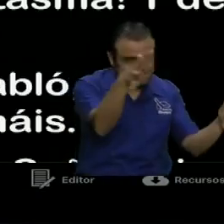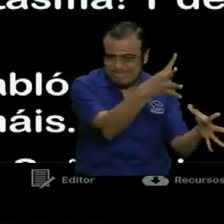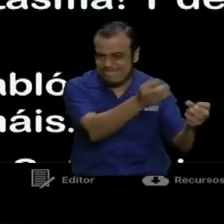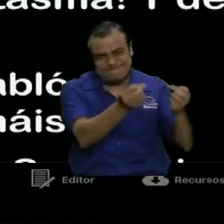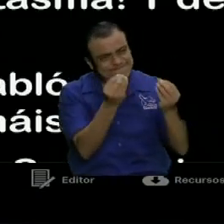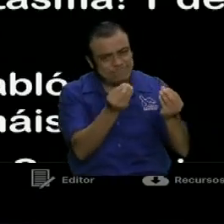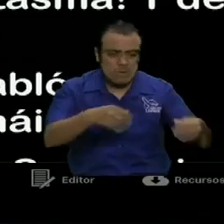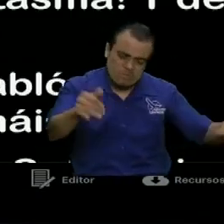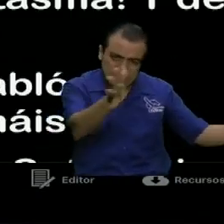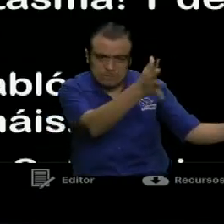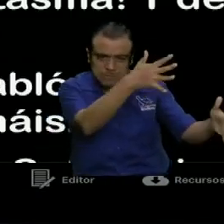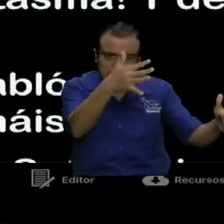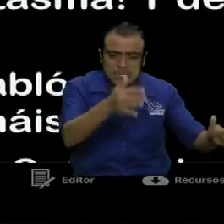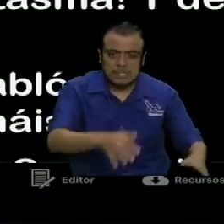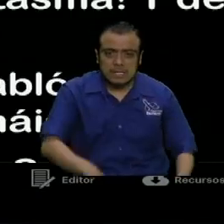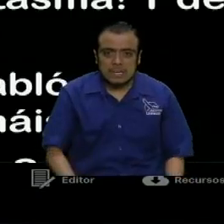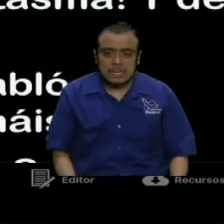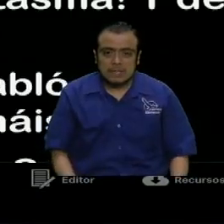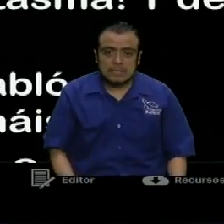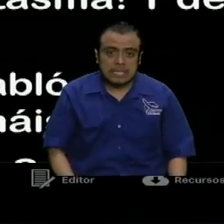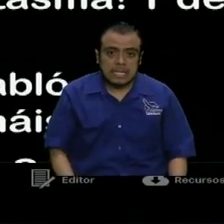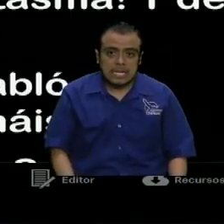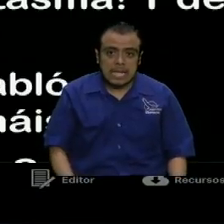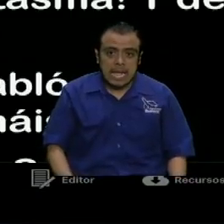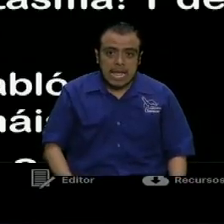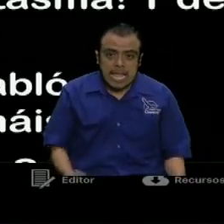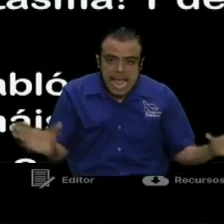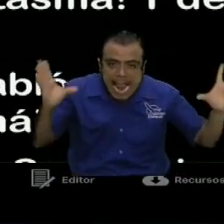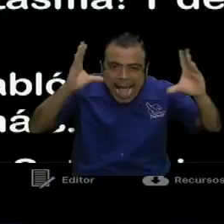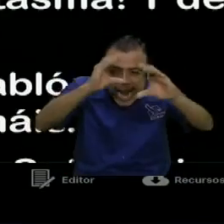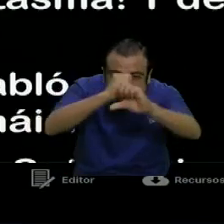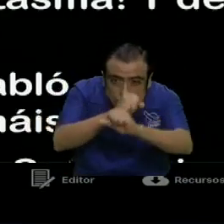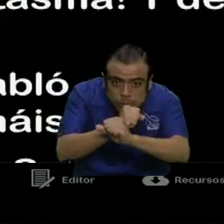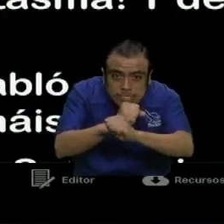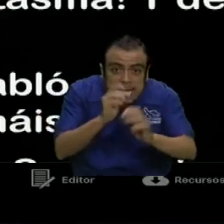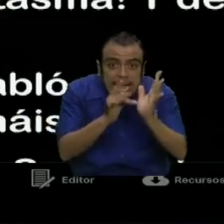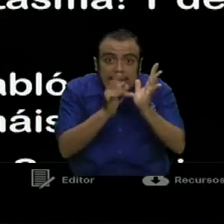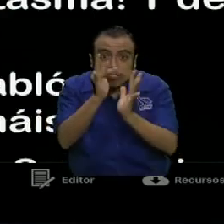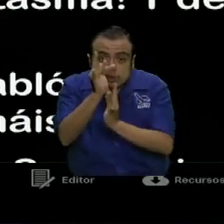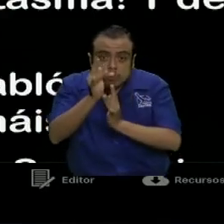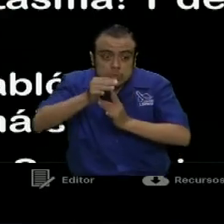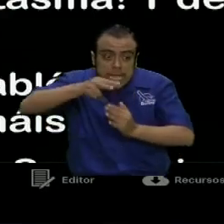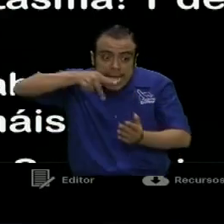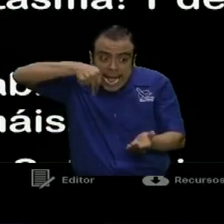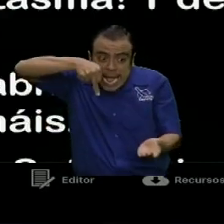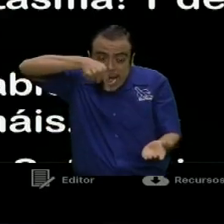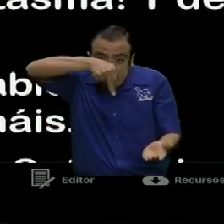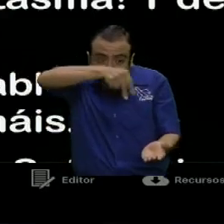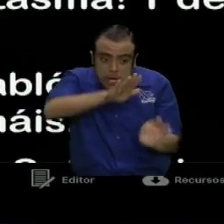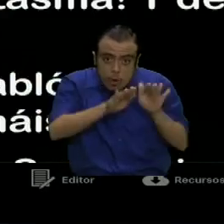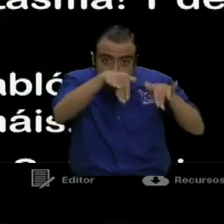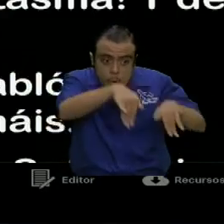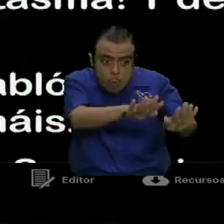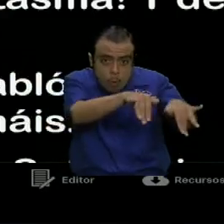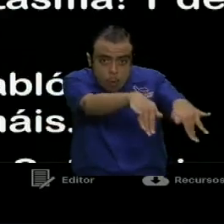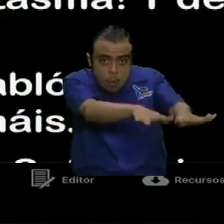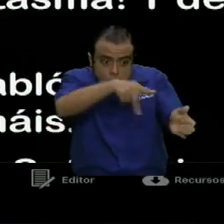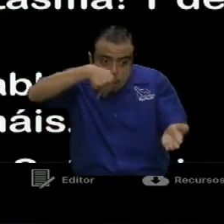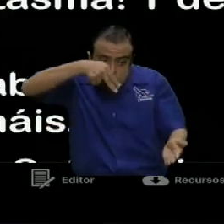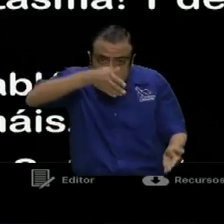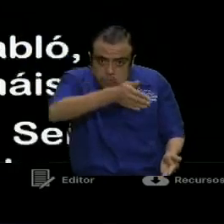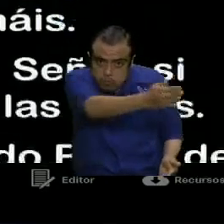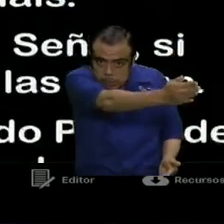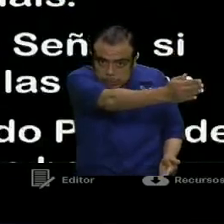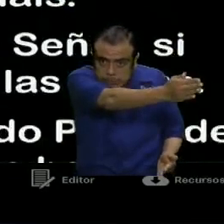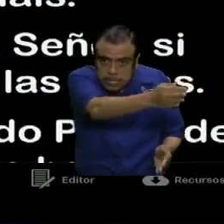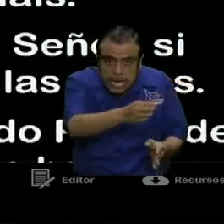contrario. Y a la cuarta vigilia de la noche, Jesús vino a ellos andando sobre el mar. Y